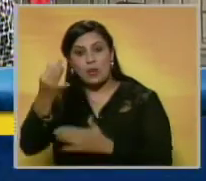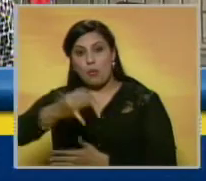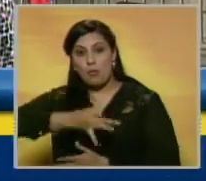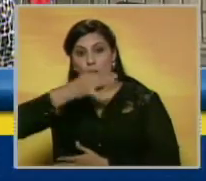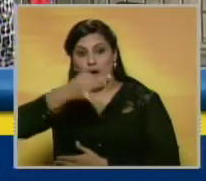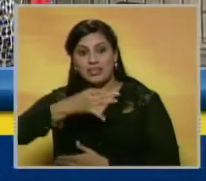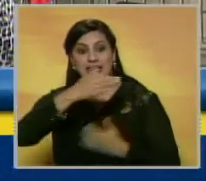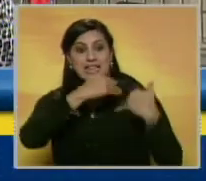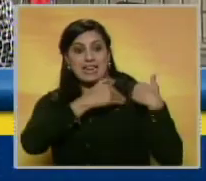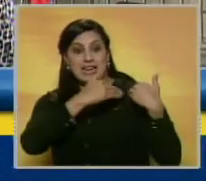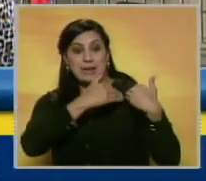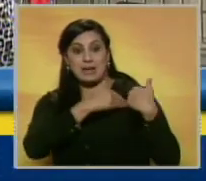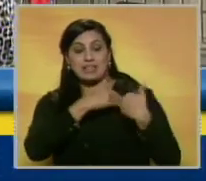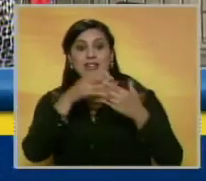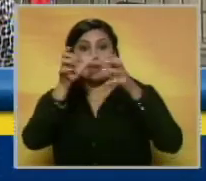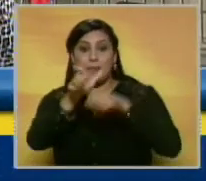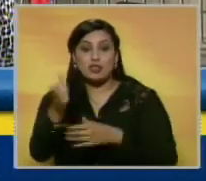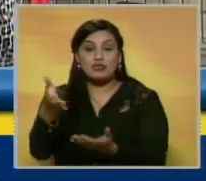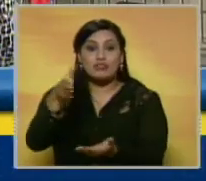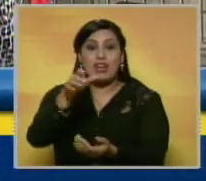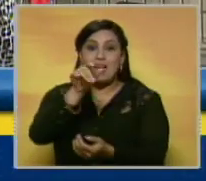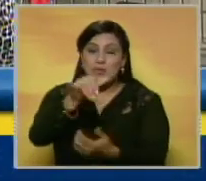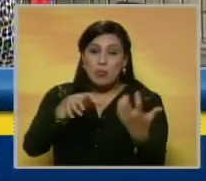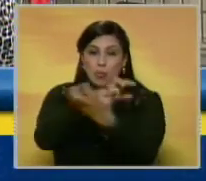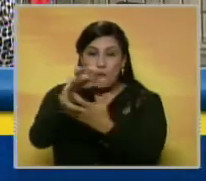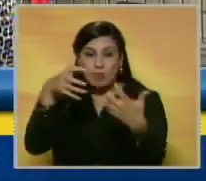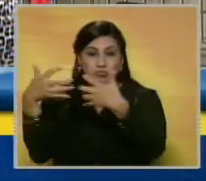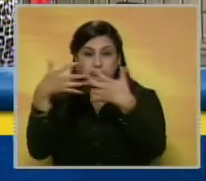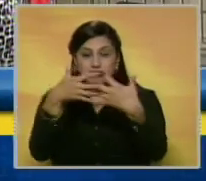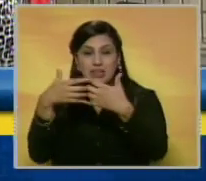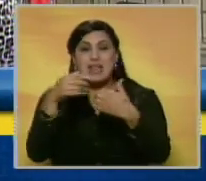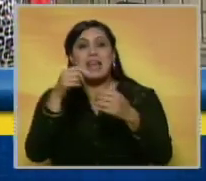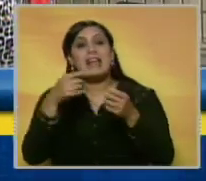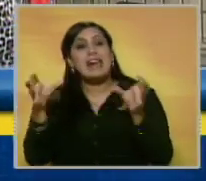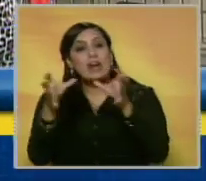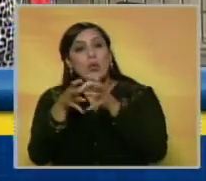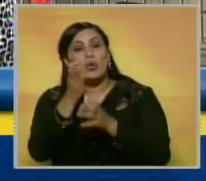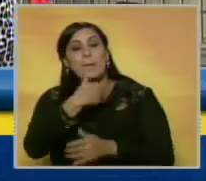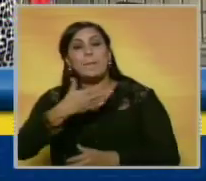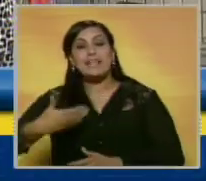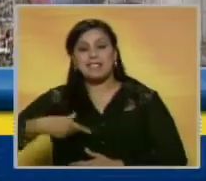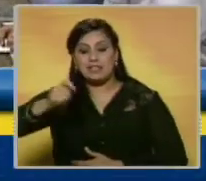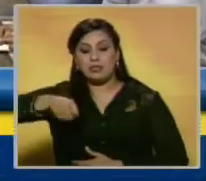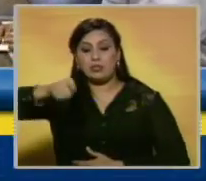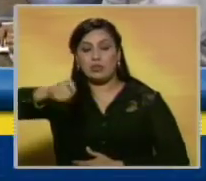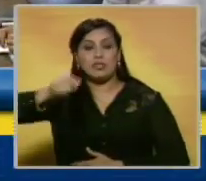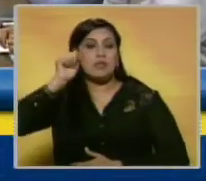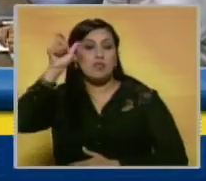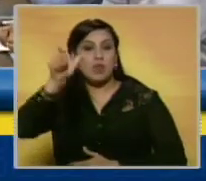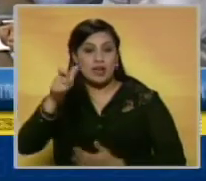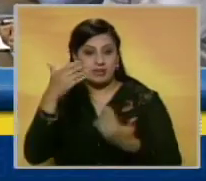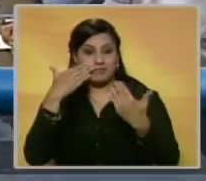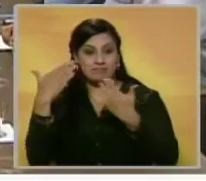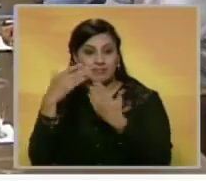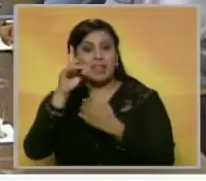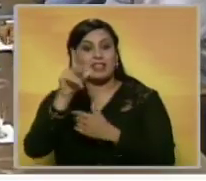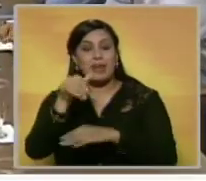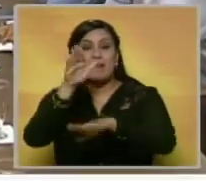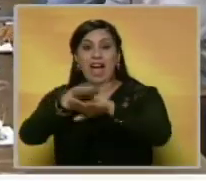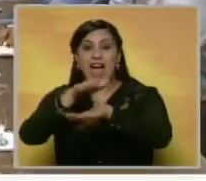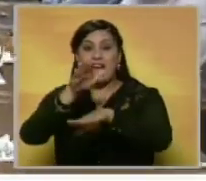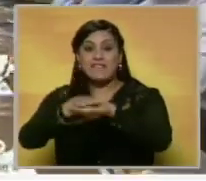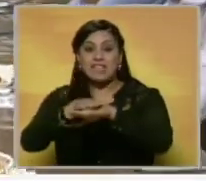buenas tardes. Los representantes de las víctimas de las Guarimbas se reunieron con la presidenta del Tribunal Supremo de Justicia, magistrada Gladys Gutiérrez, y